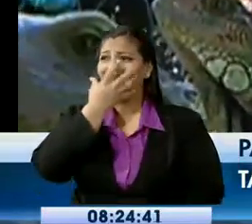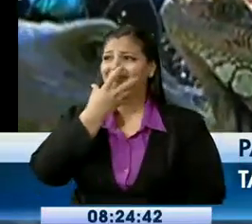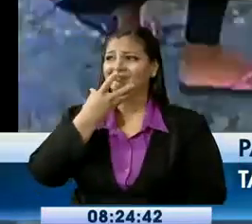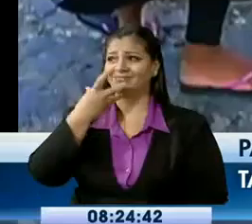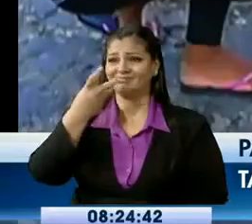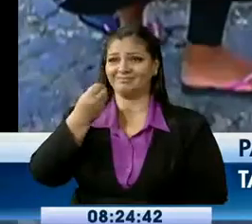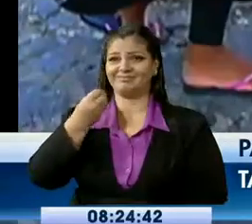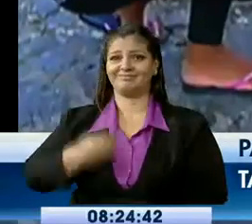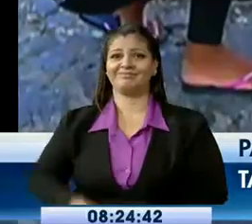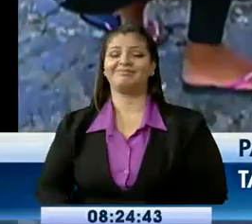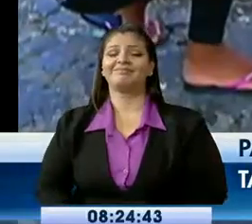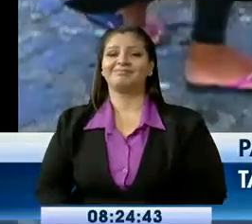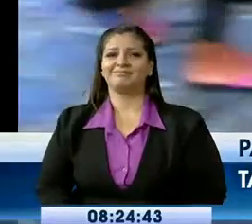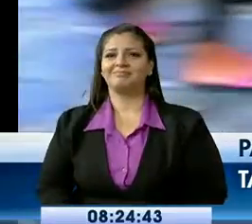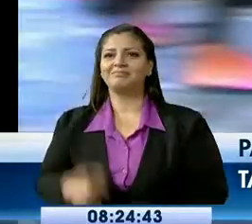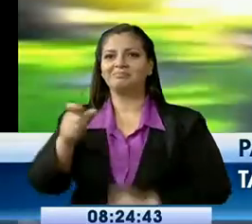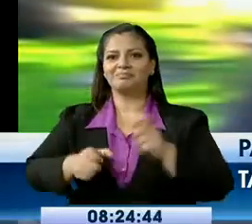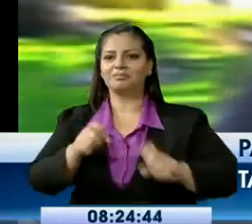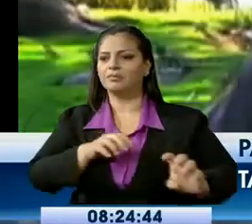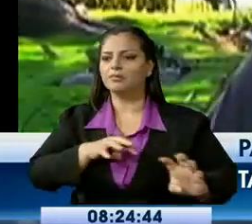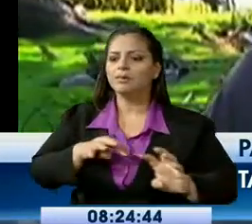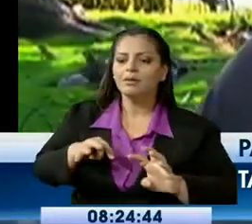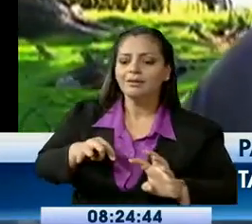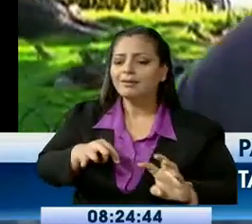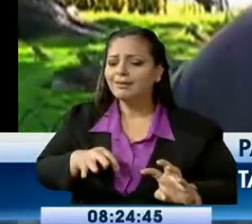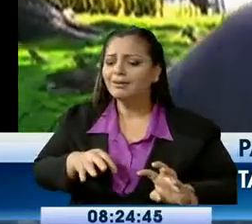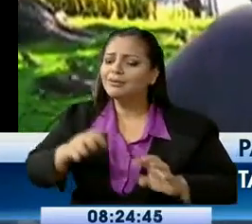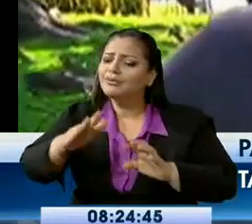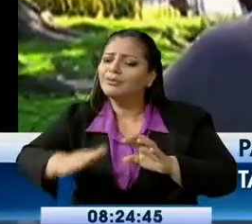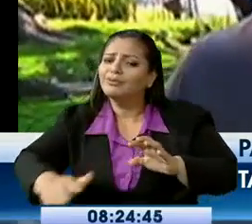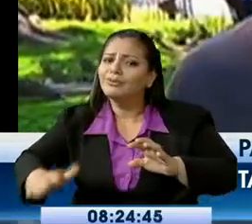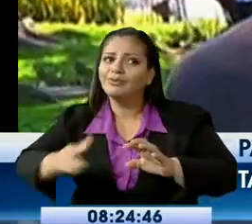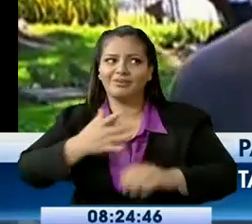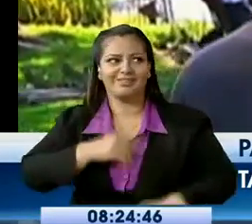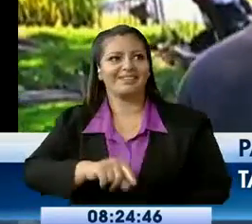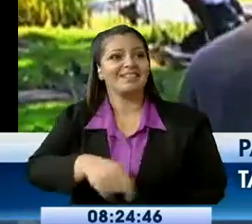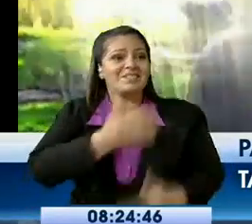atracción para todos los que lo visitan. Mucho gusto el iguano.